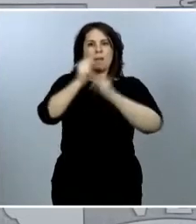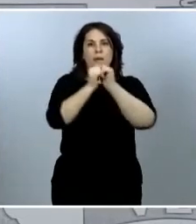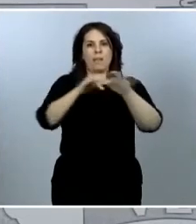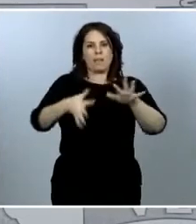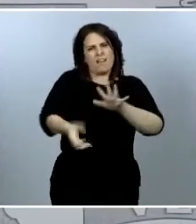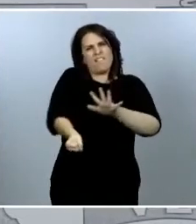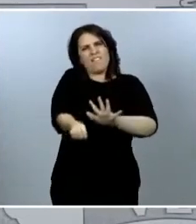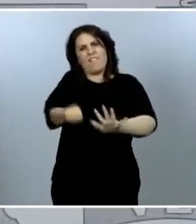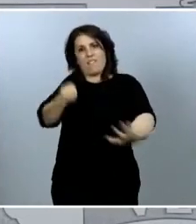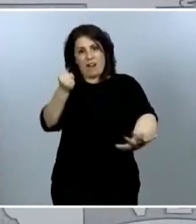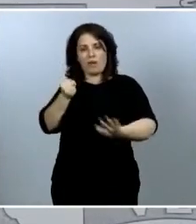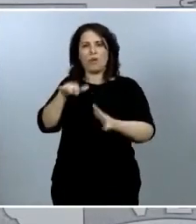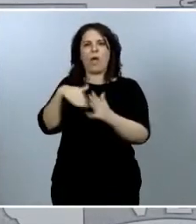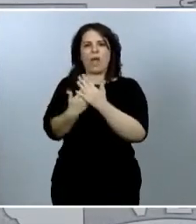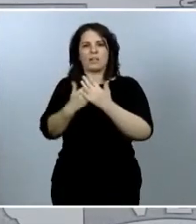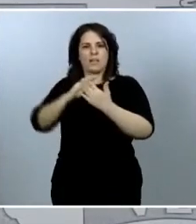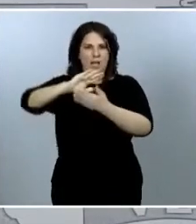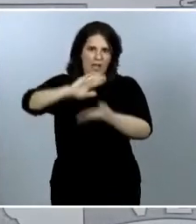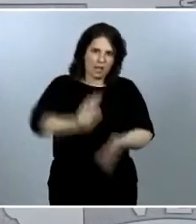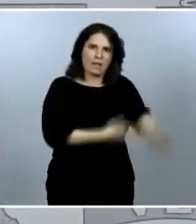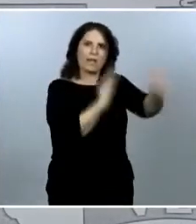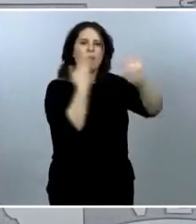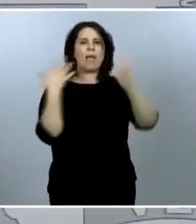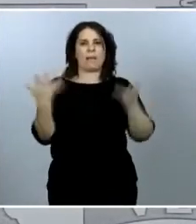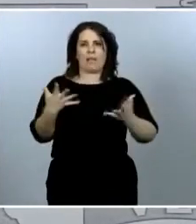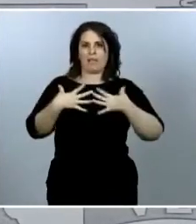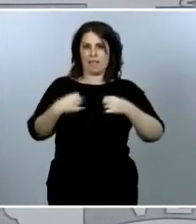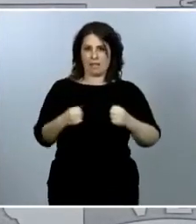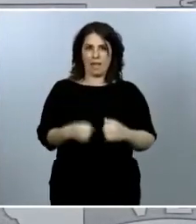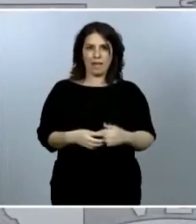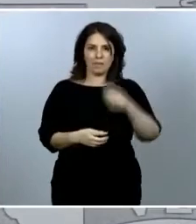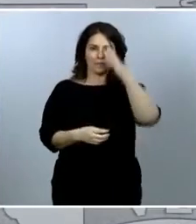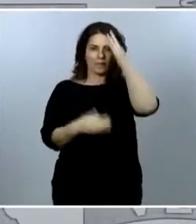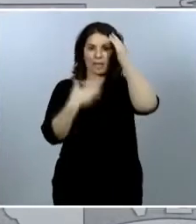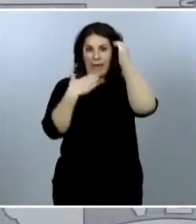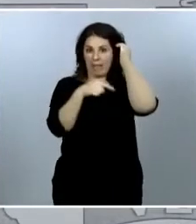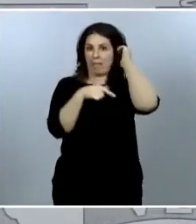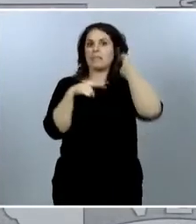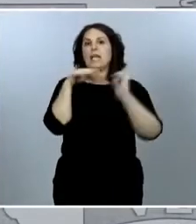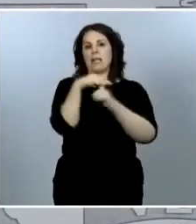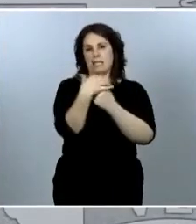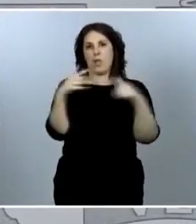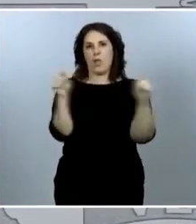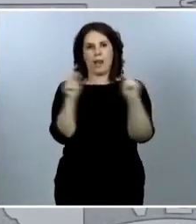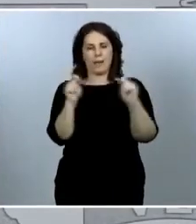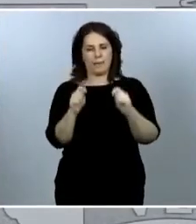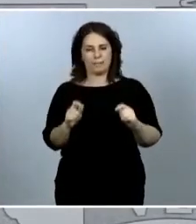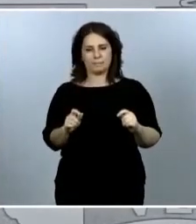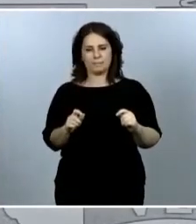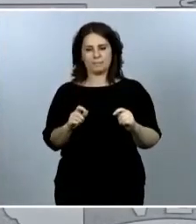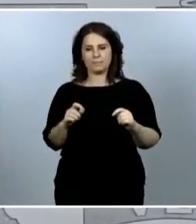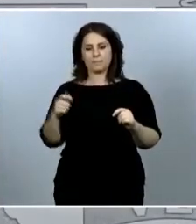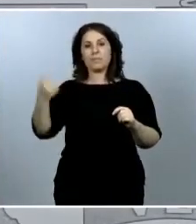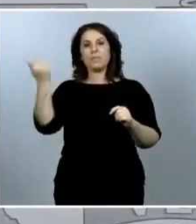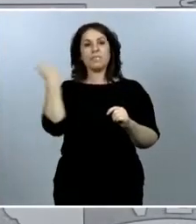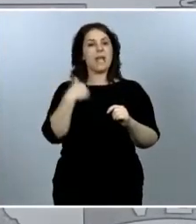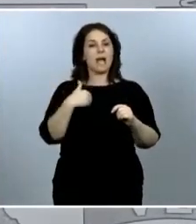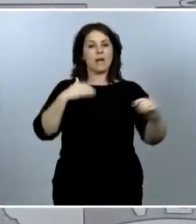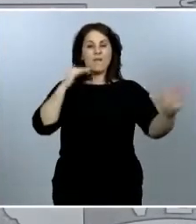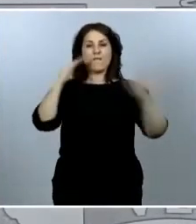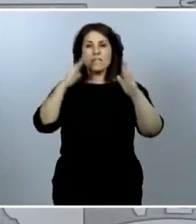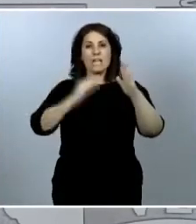esta primera ola de la emergencia sanitaria. Pero una vez superada la fase aguda, pues, lógicamente, se requieren otras medidas.